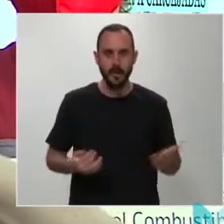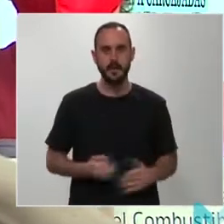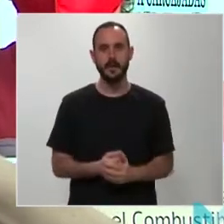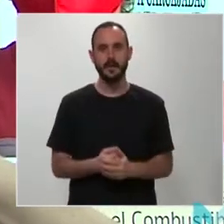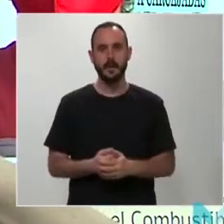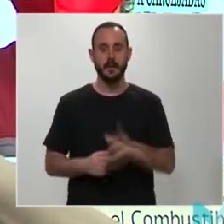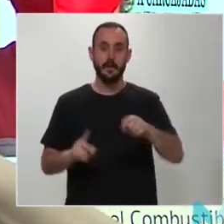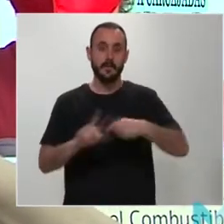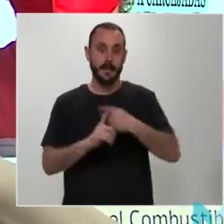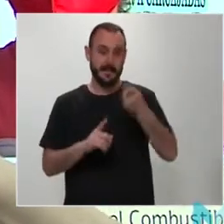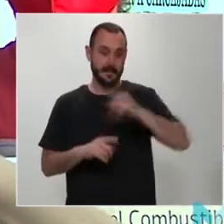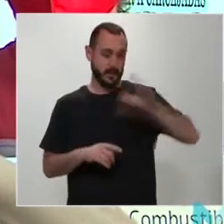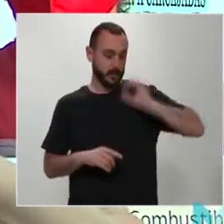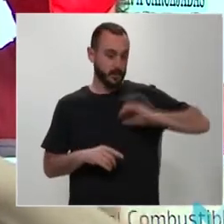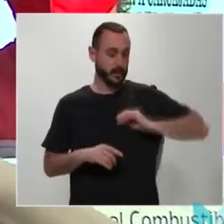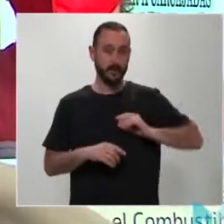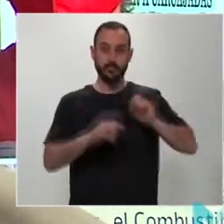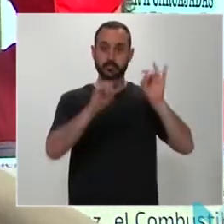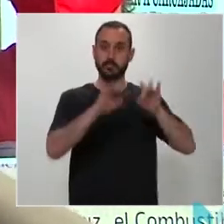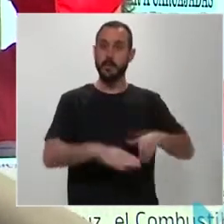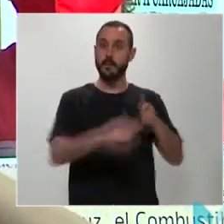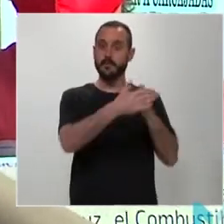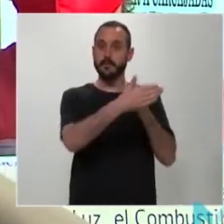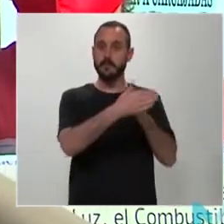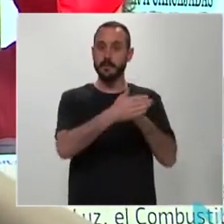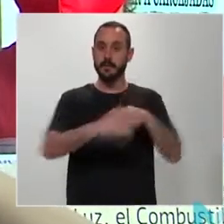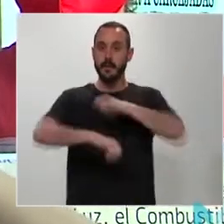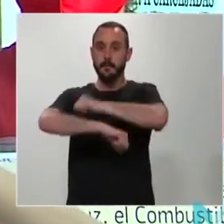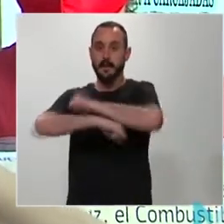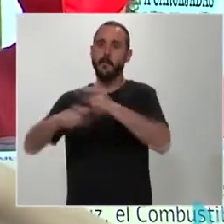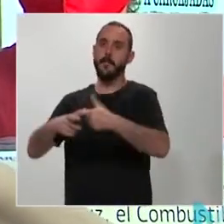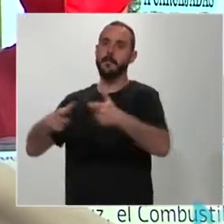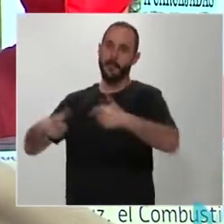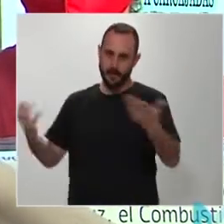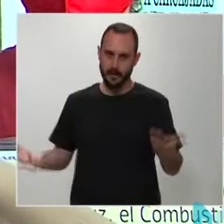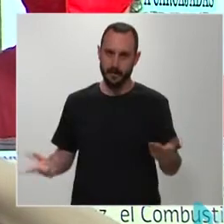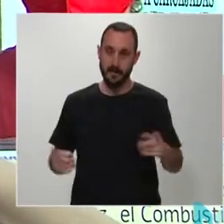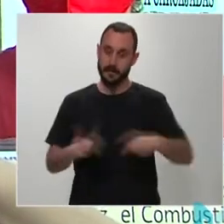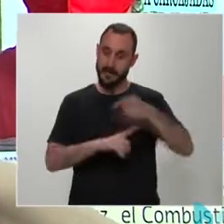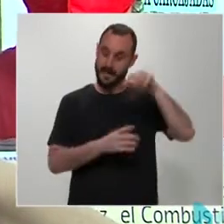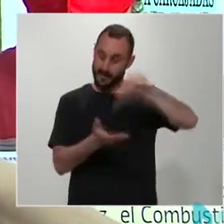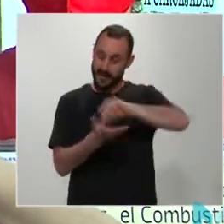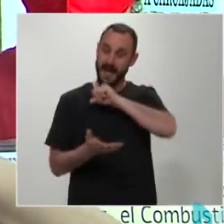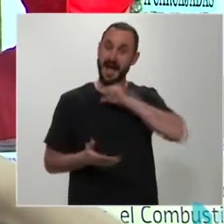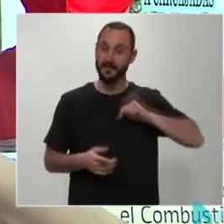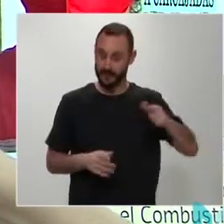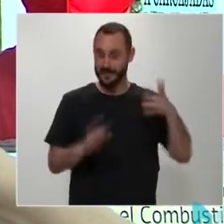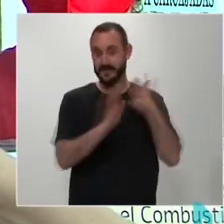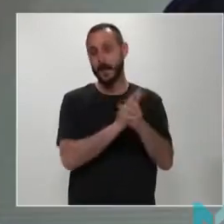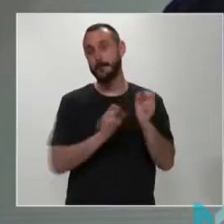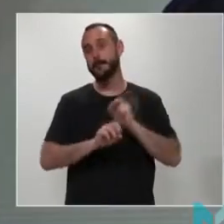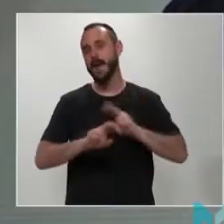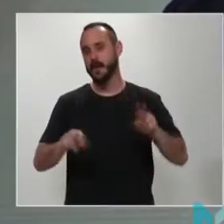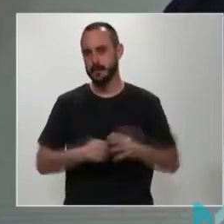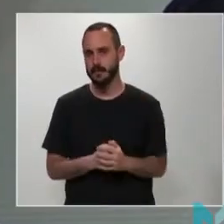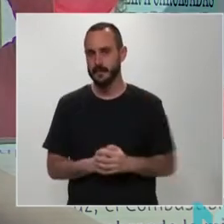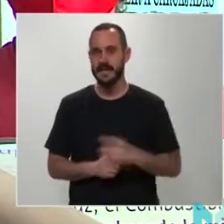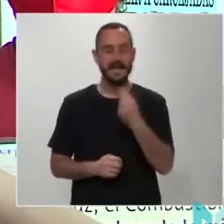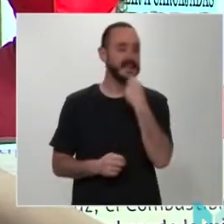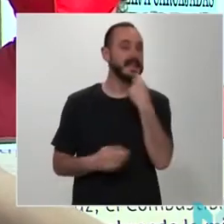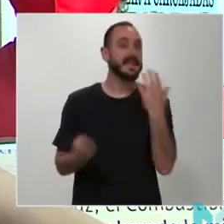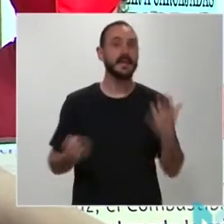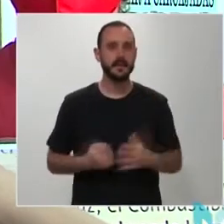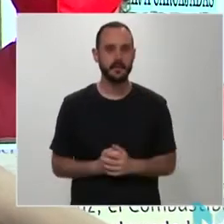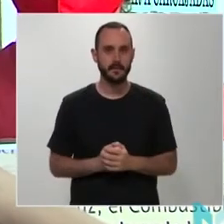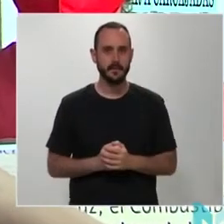congelaciones de salarios, aumento del desempleo, que además en las ciudades autónomas se agudiza. Proponen...